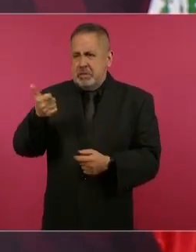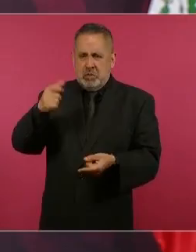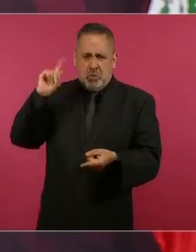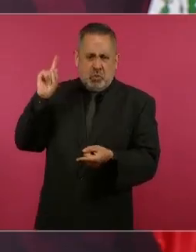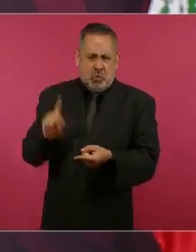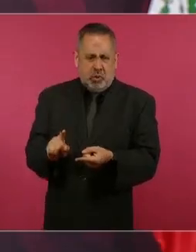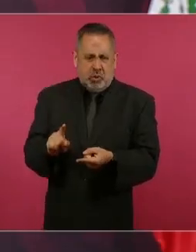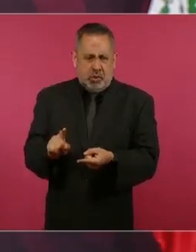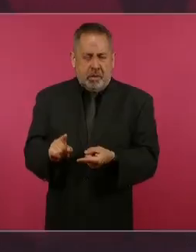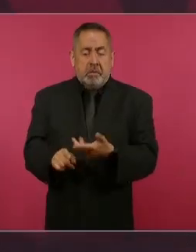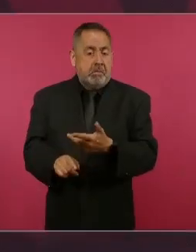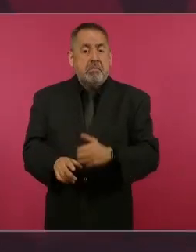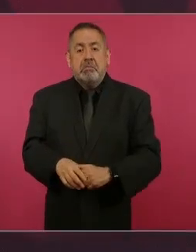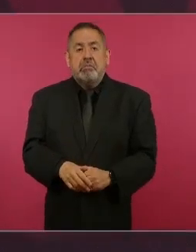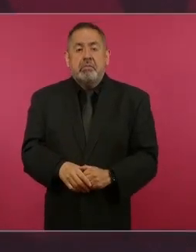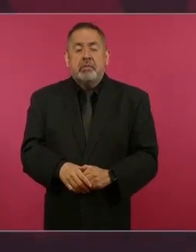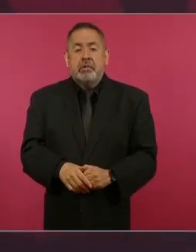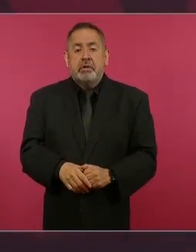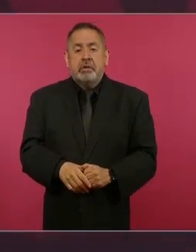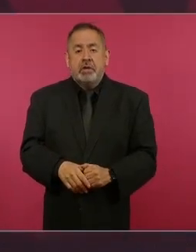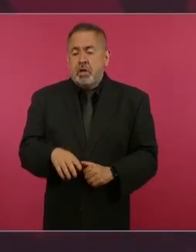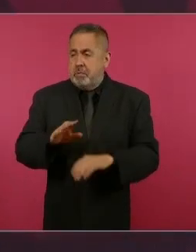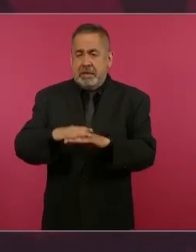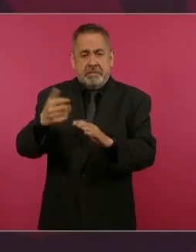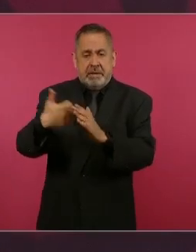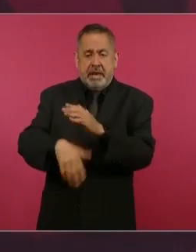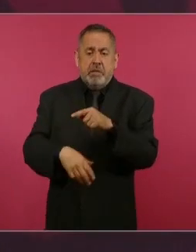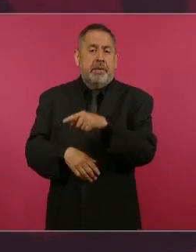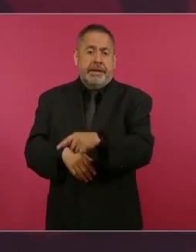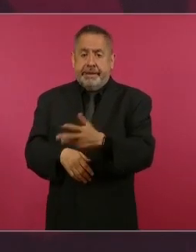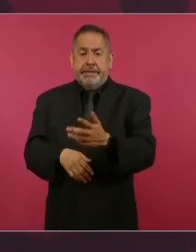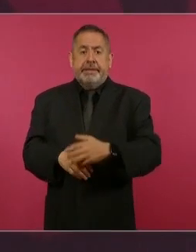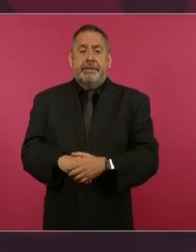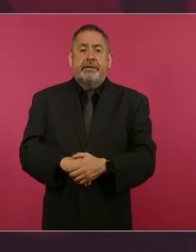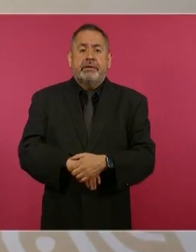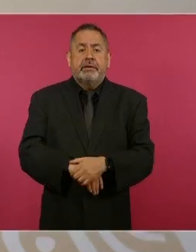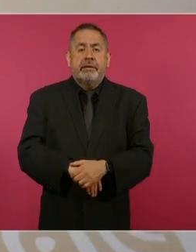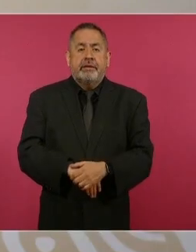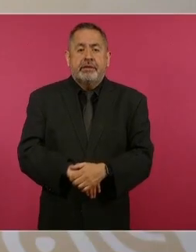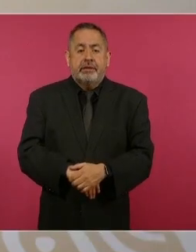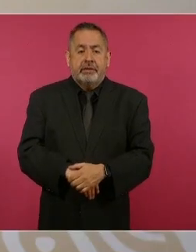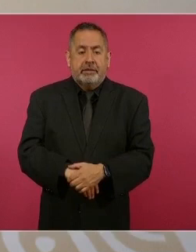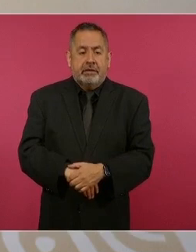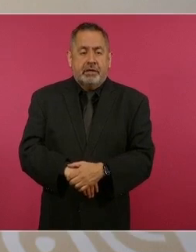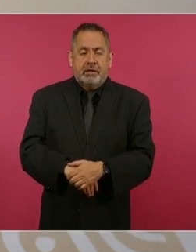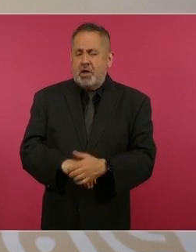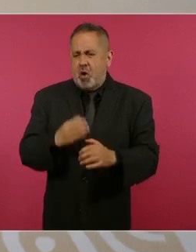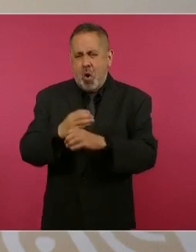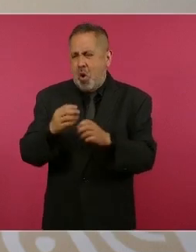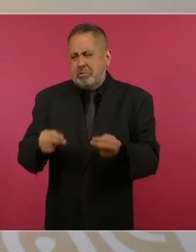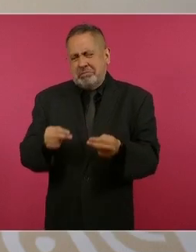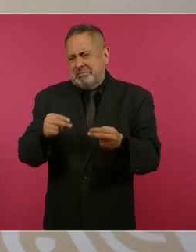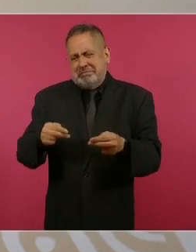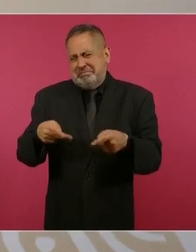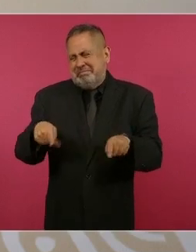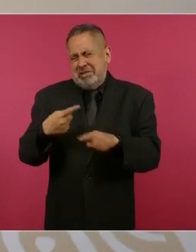muy bajo, mercancías